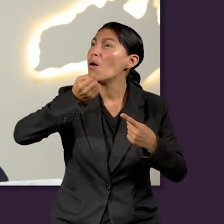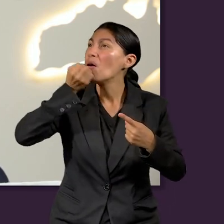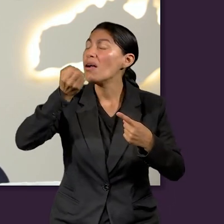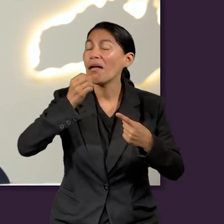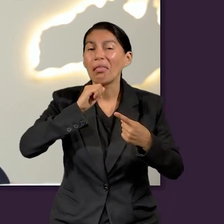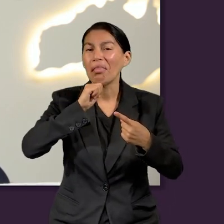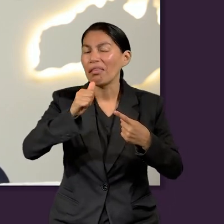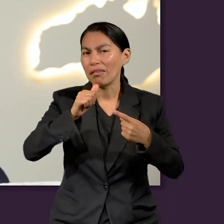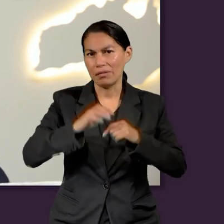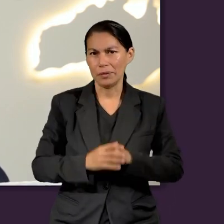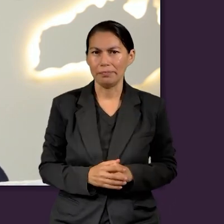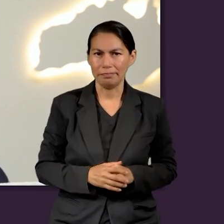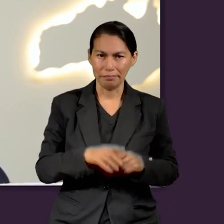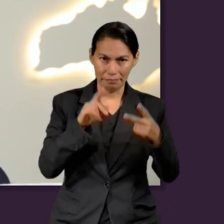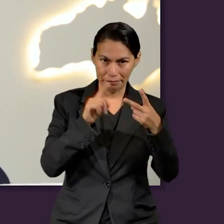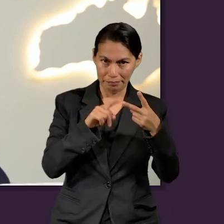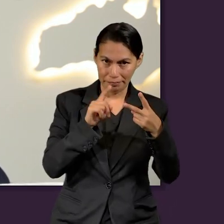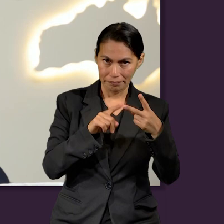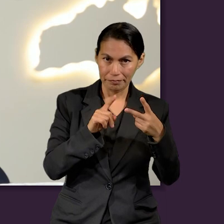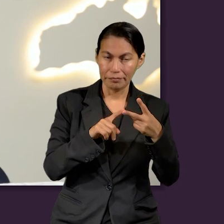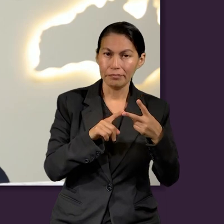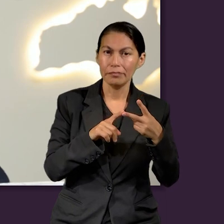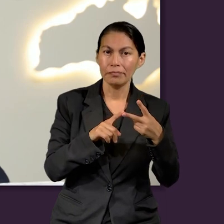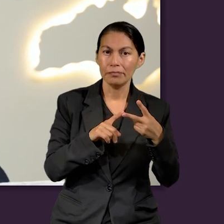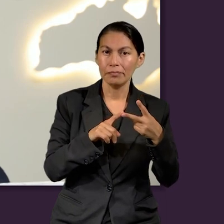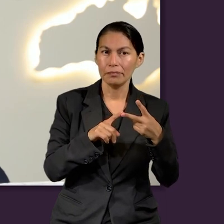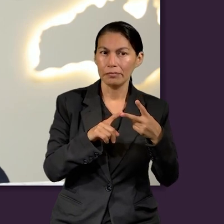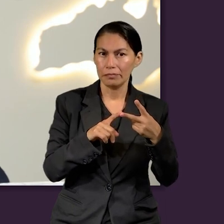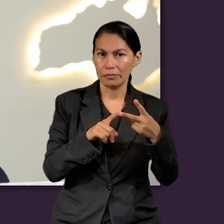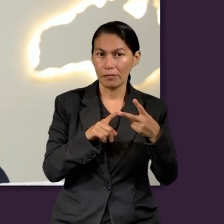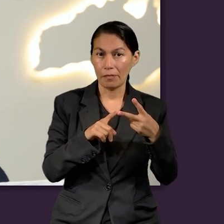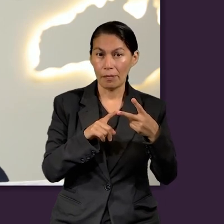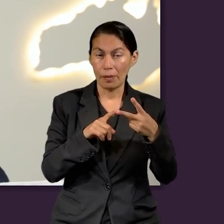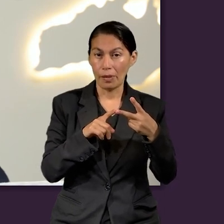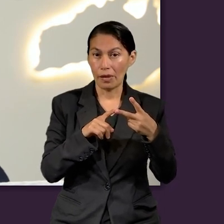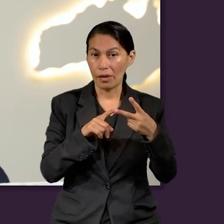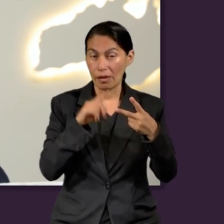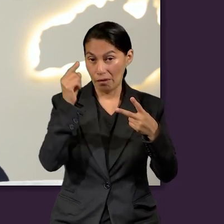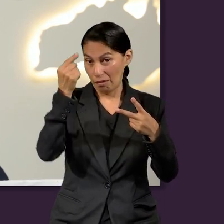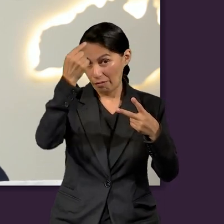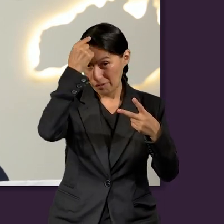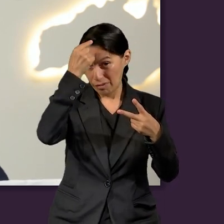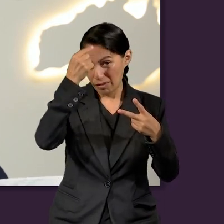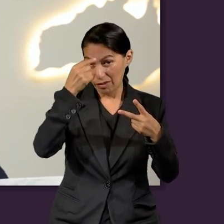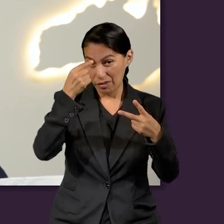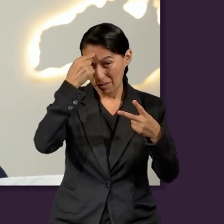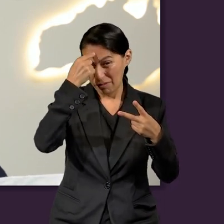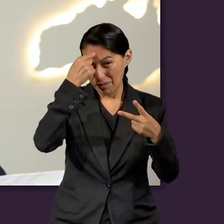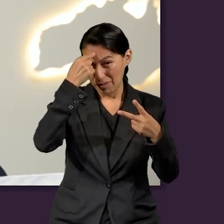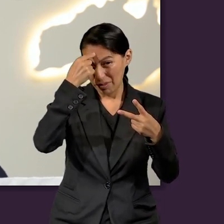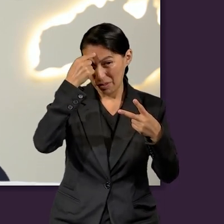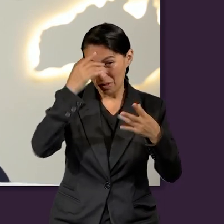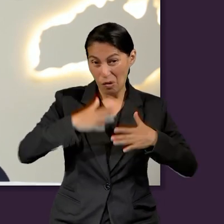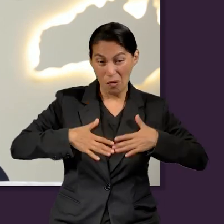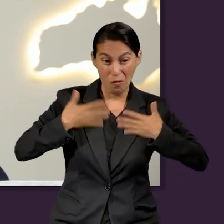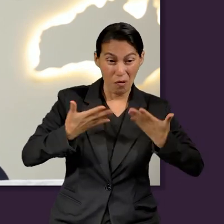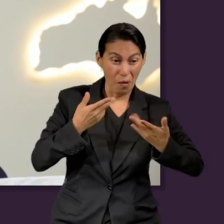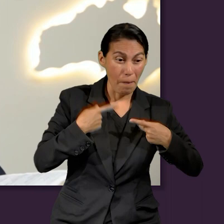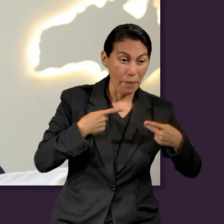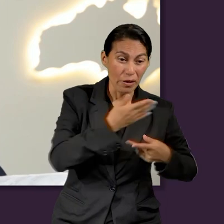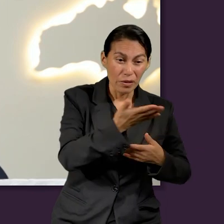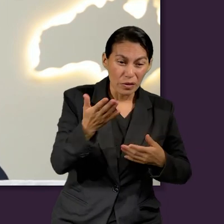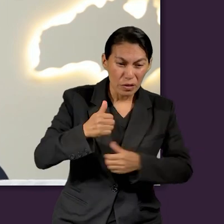consultó al Señor. Y segundo lugar, él confió